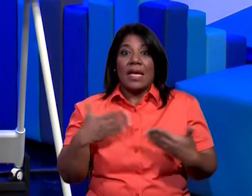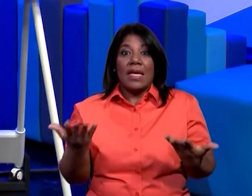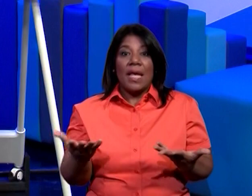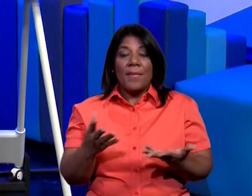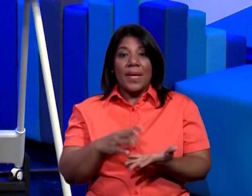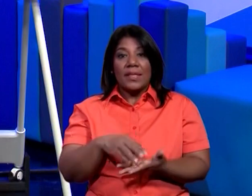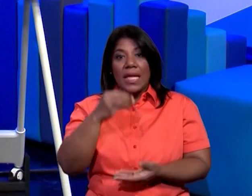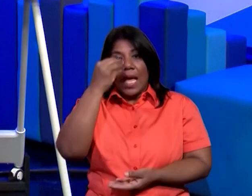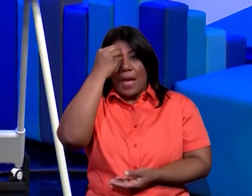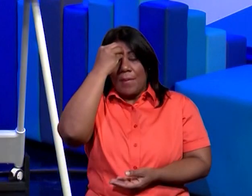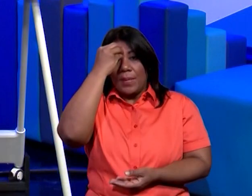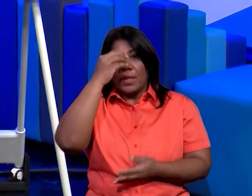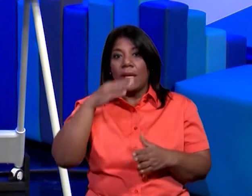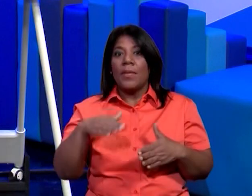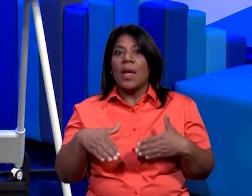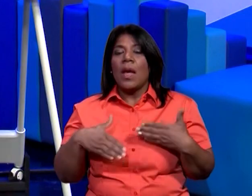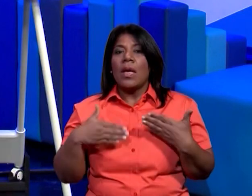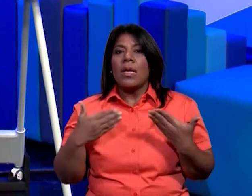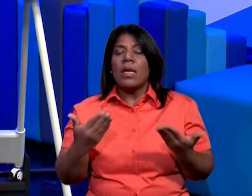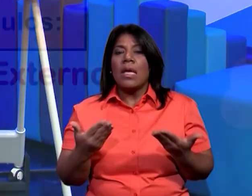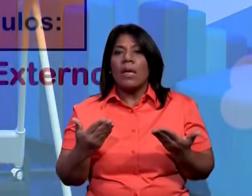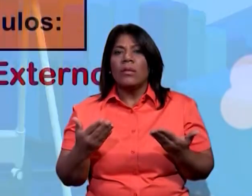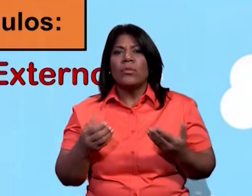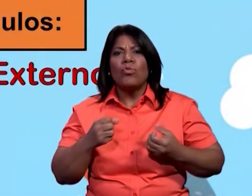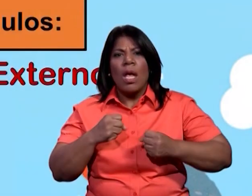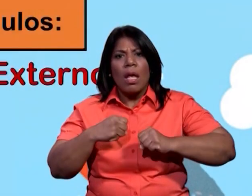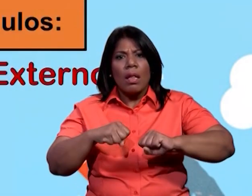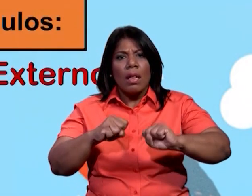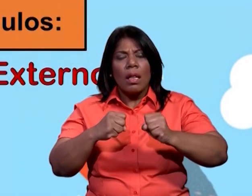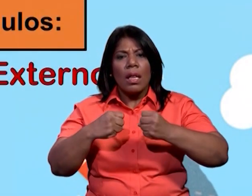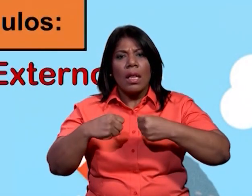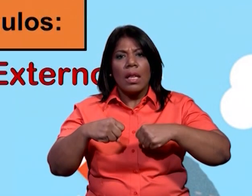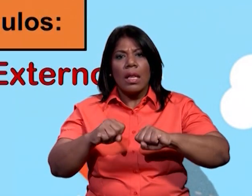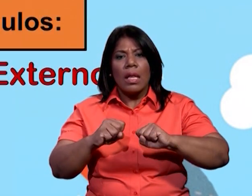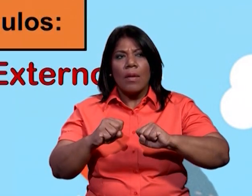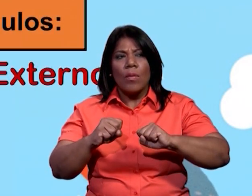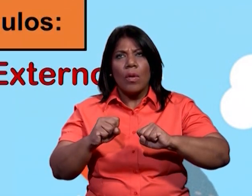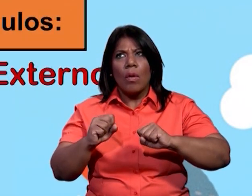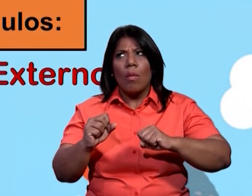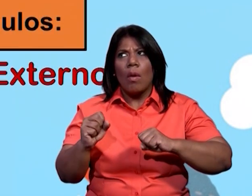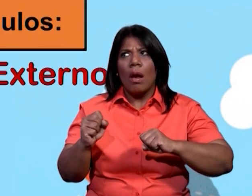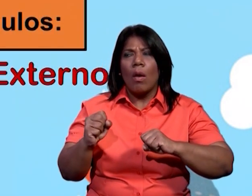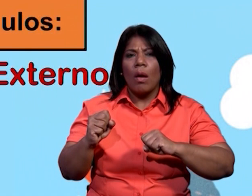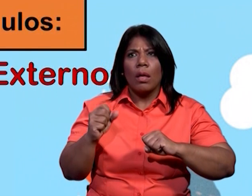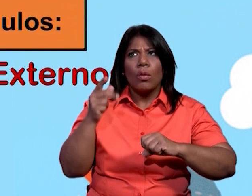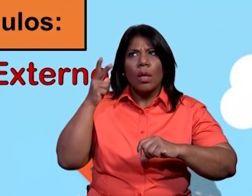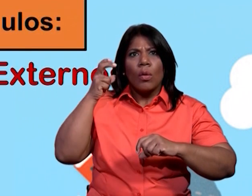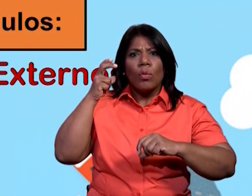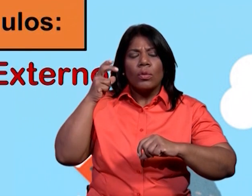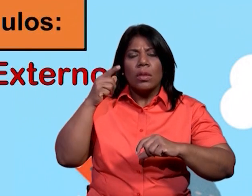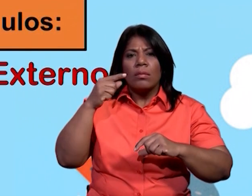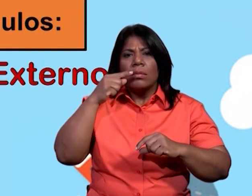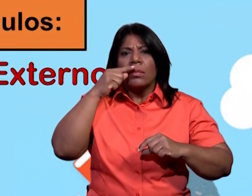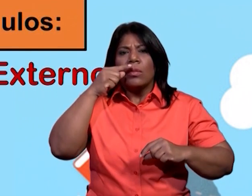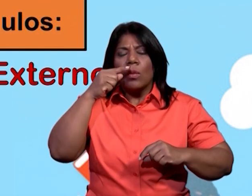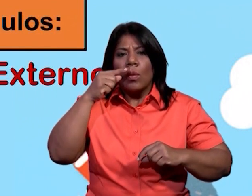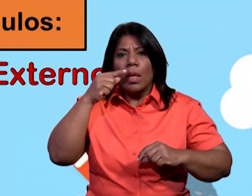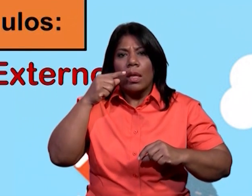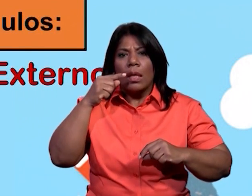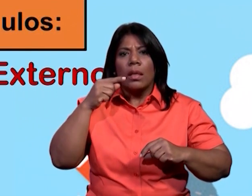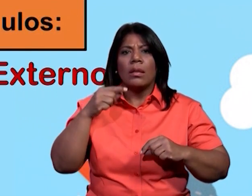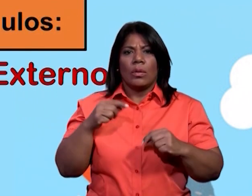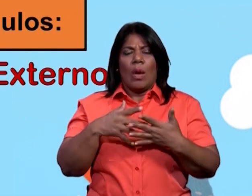aprendimos que es un estímulo un estímulo es una señal que indica que algo ha cambiado y